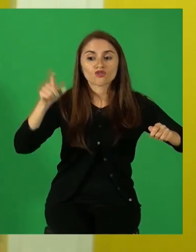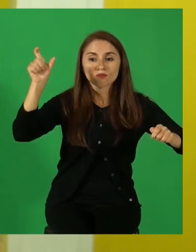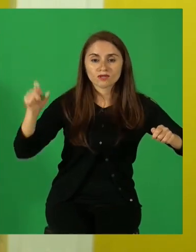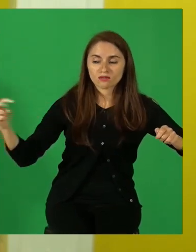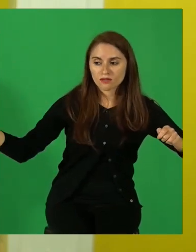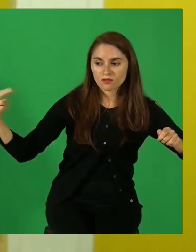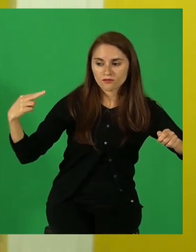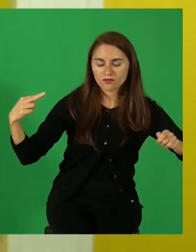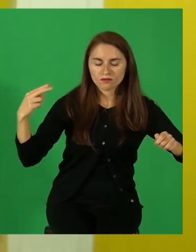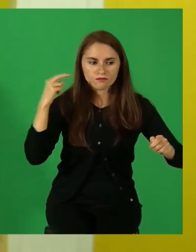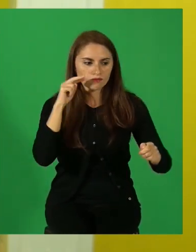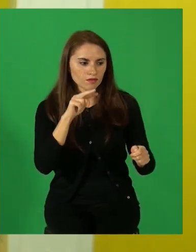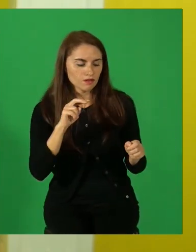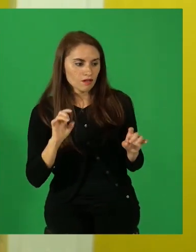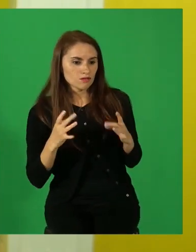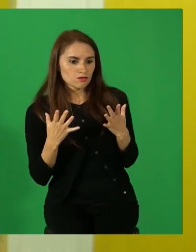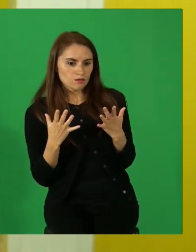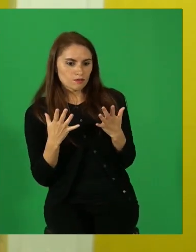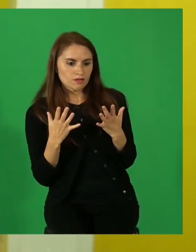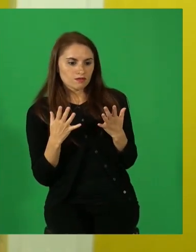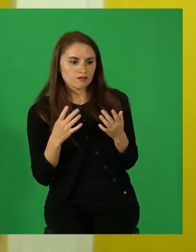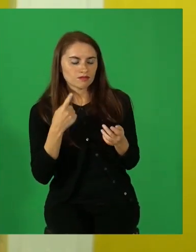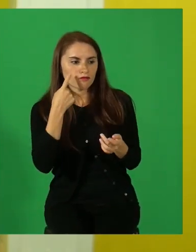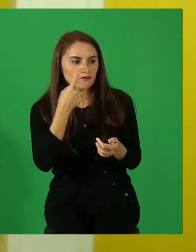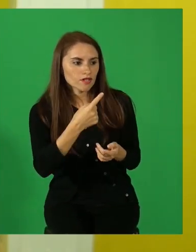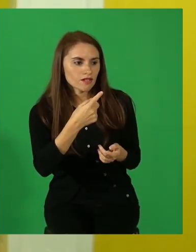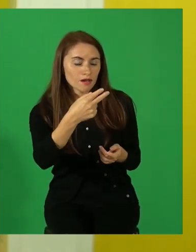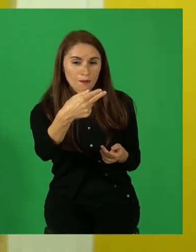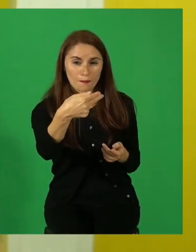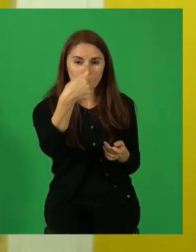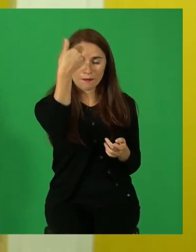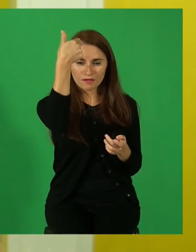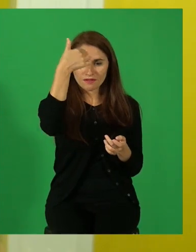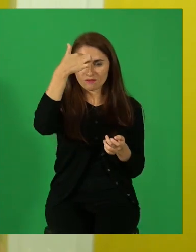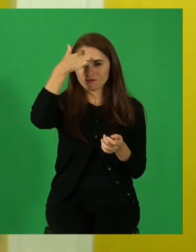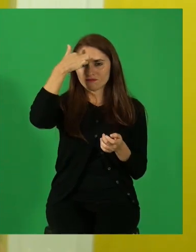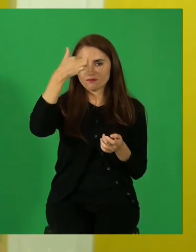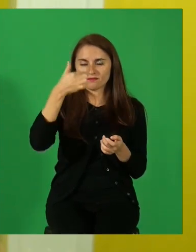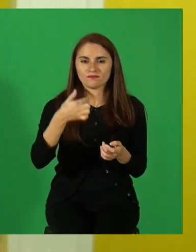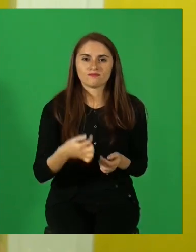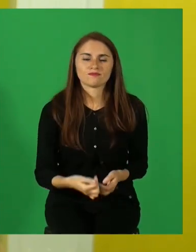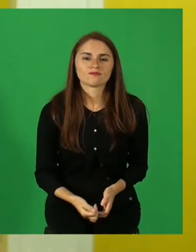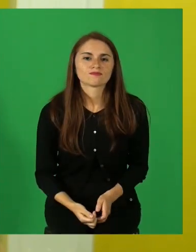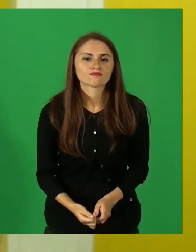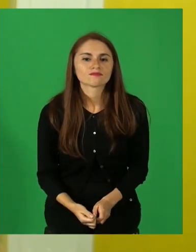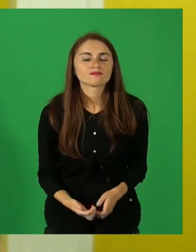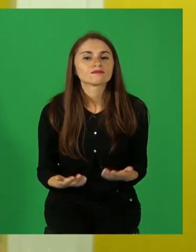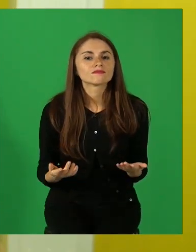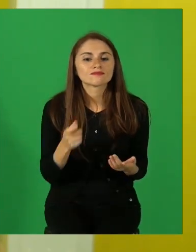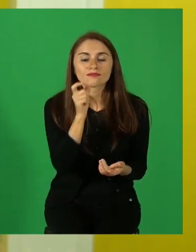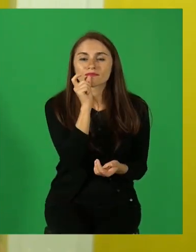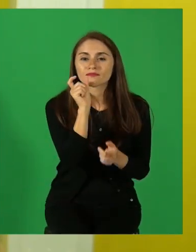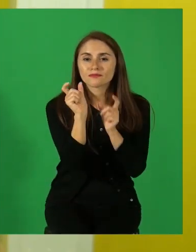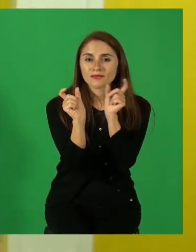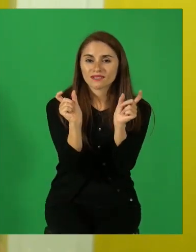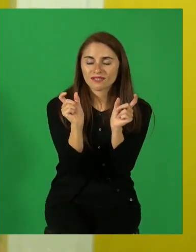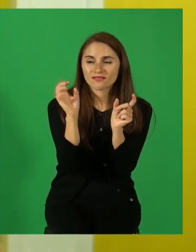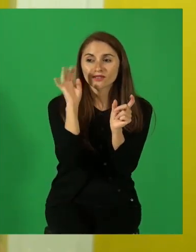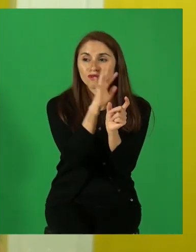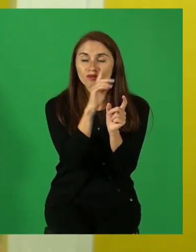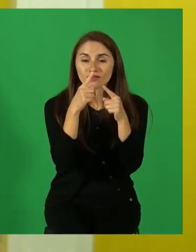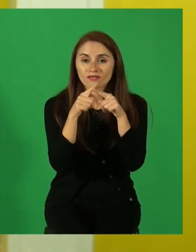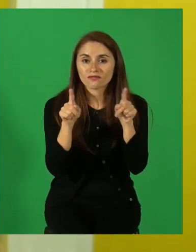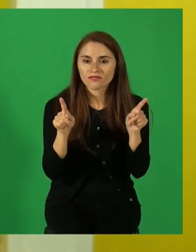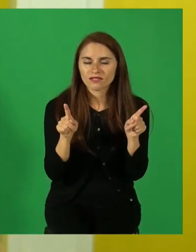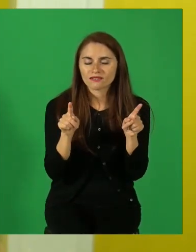sorprendido. La primera bala le dio entre los ojos. Las palabras destacadas acá, con otro color,